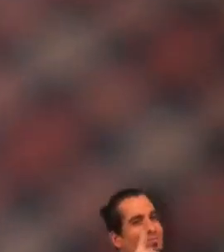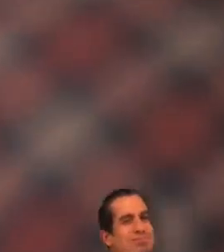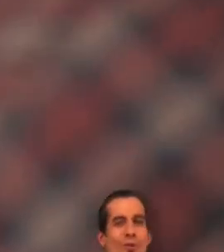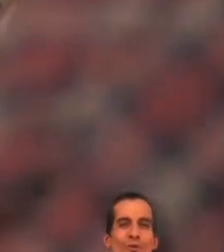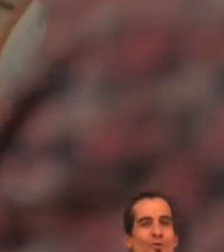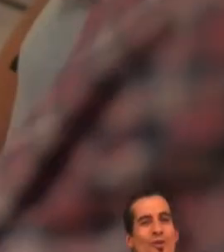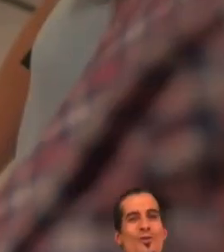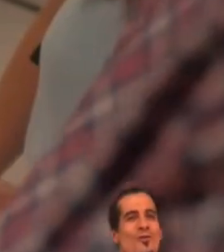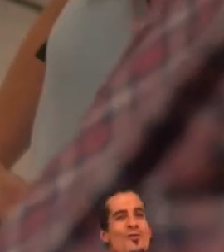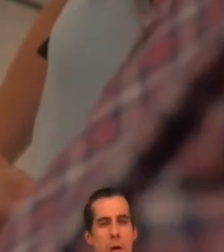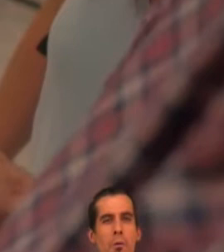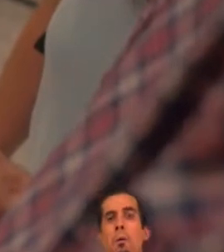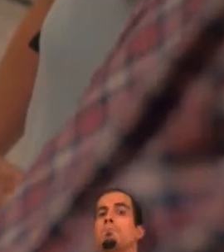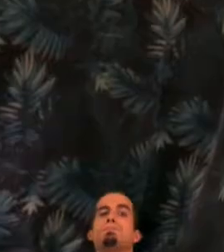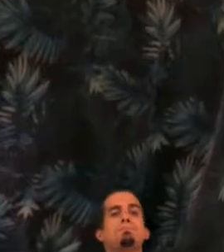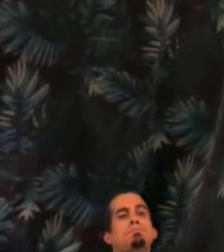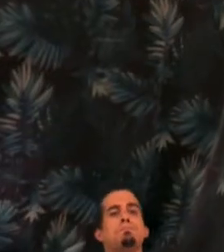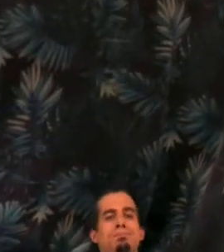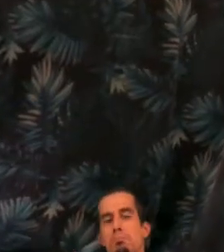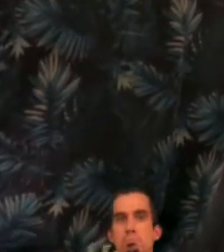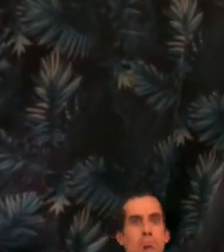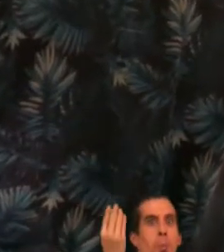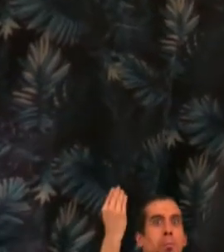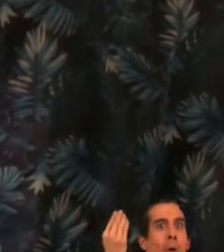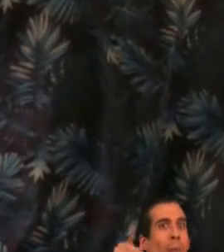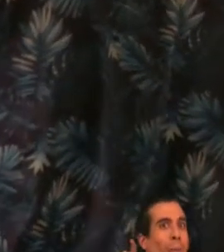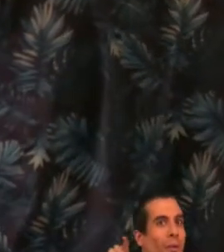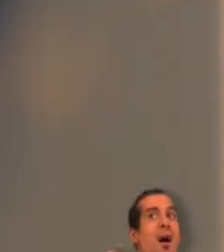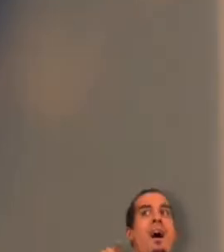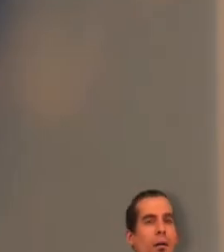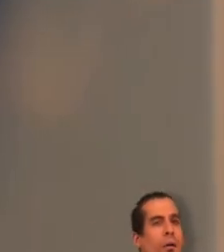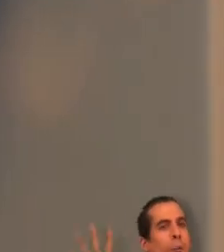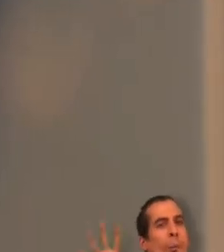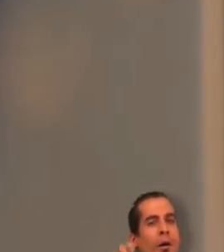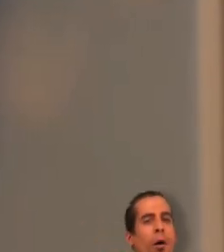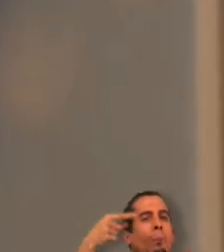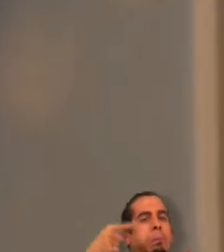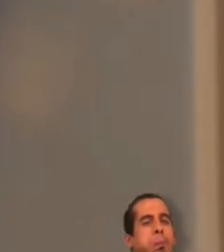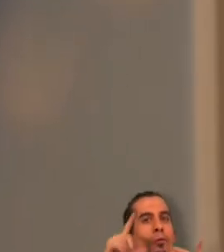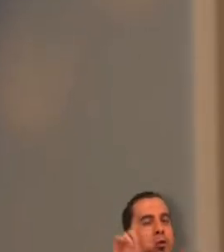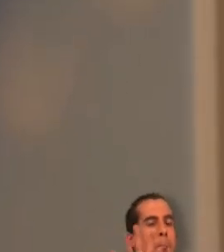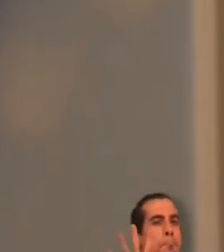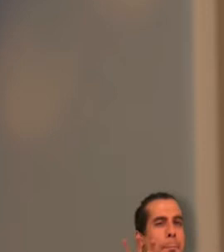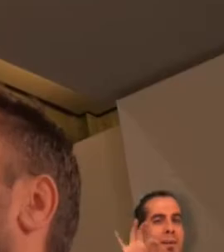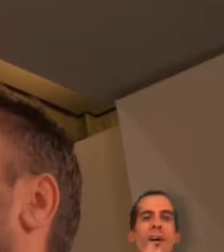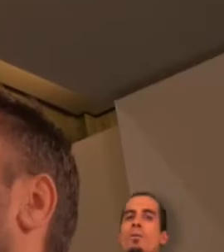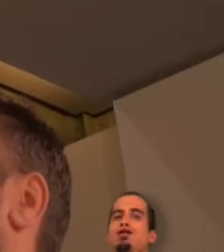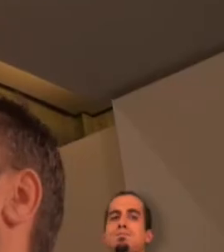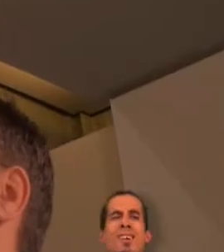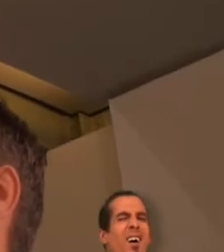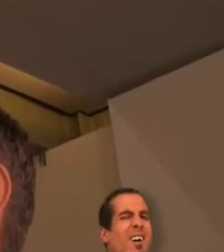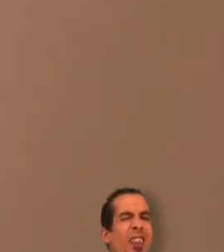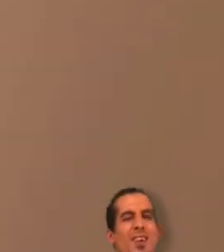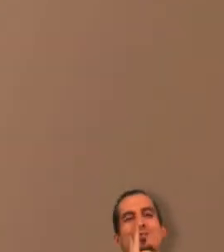momento podrás saber dónde te encuentras dentro del museo o acceder directamente a la información de un elemento expuesto simplemente enfocándolo